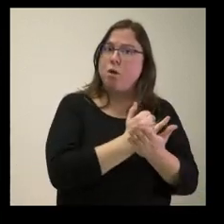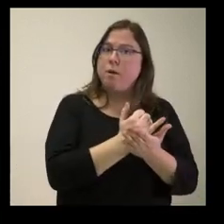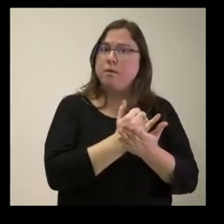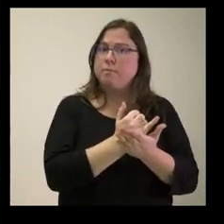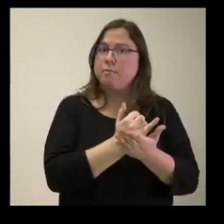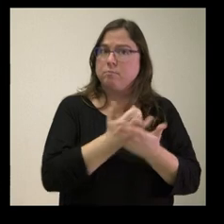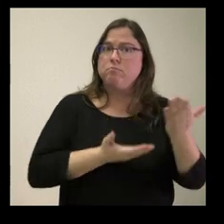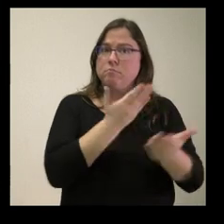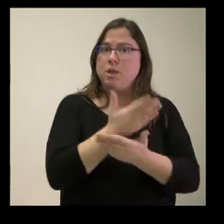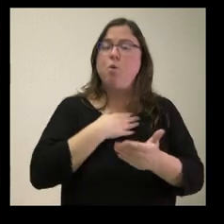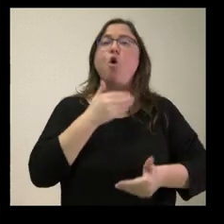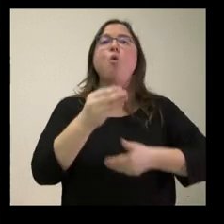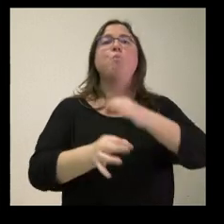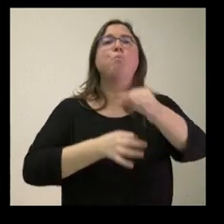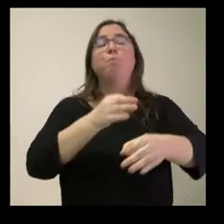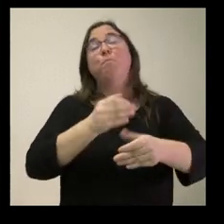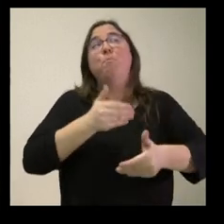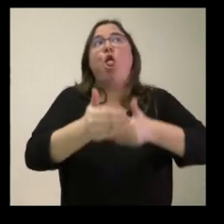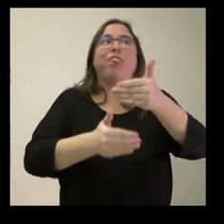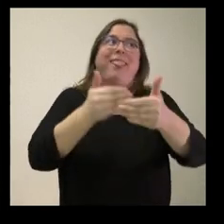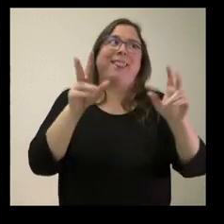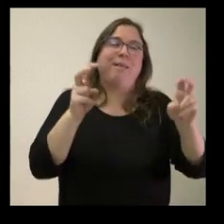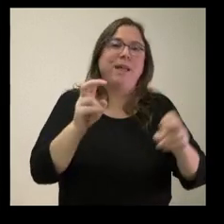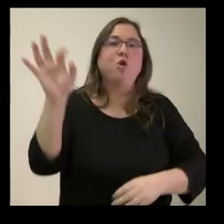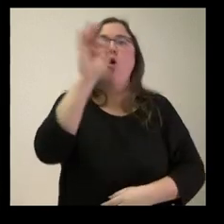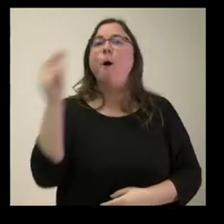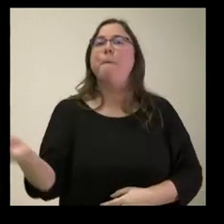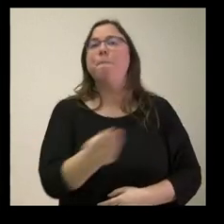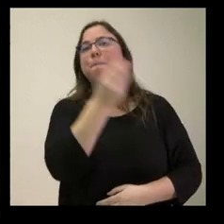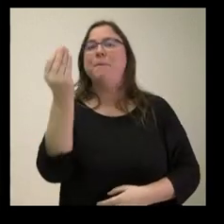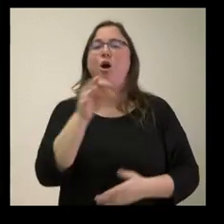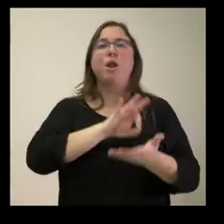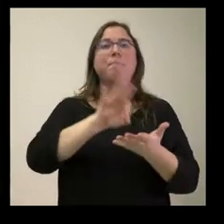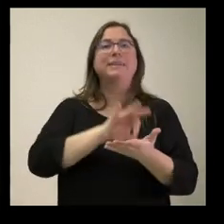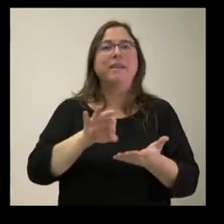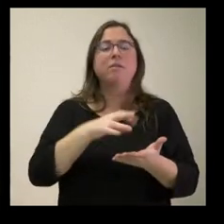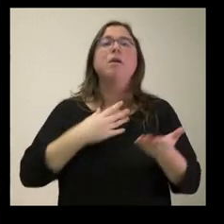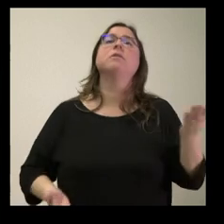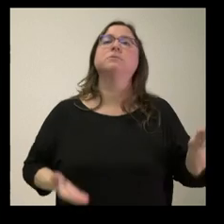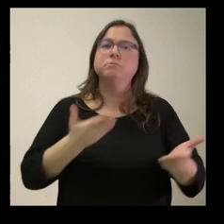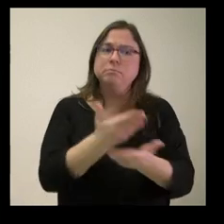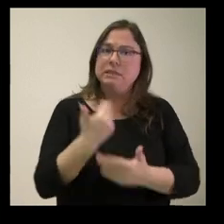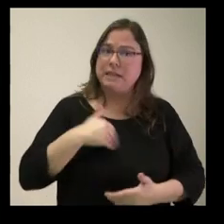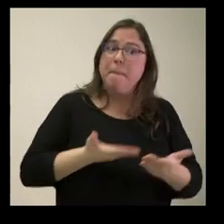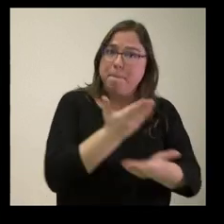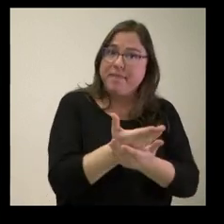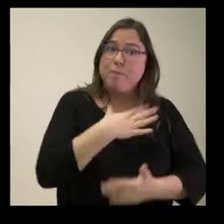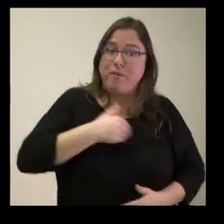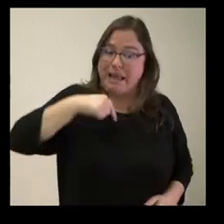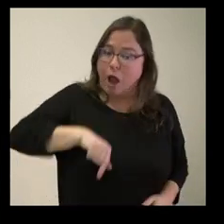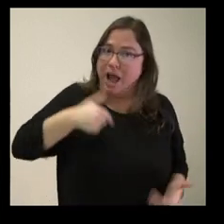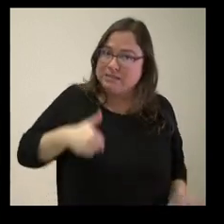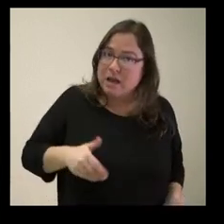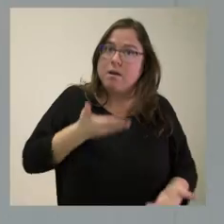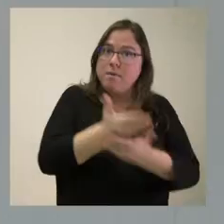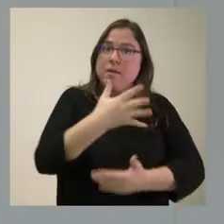procedimiento o de la mejora de las prestaciones si se pueden solicitar desde ya o no se pueden solicitar desde ya.